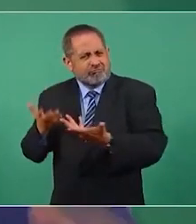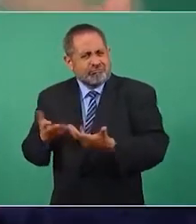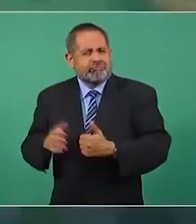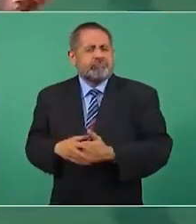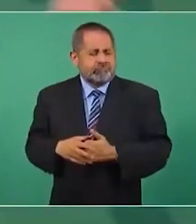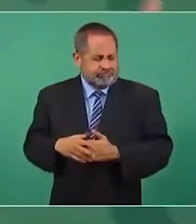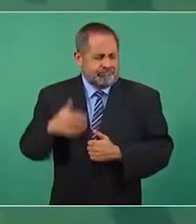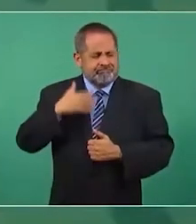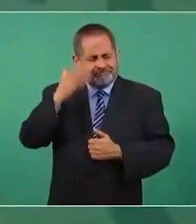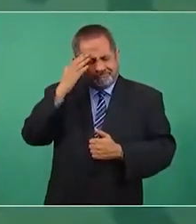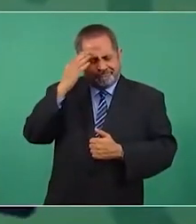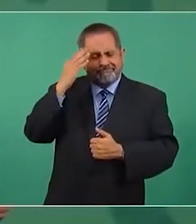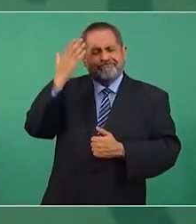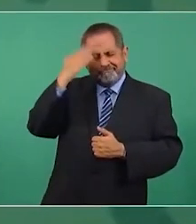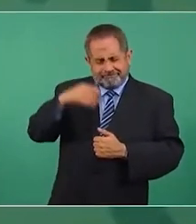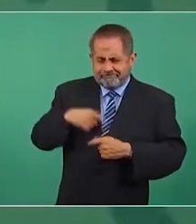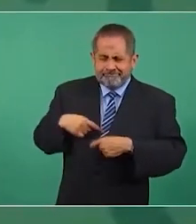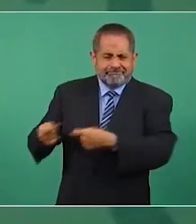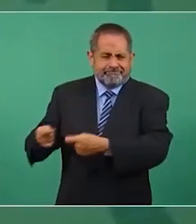nosotros les ayudamos